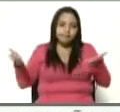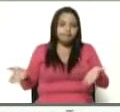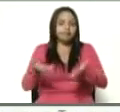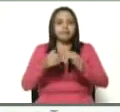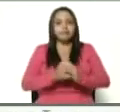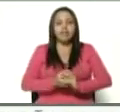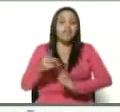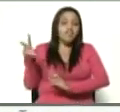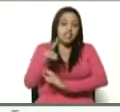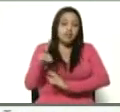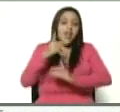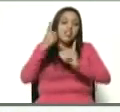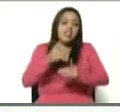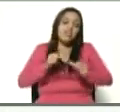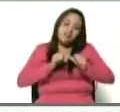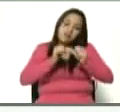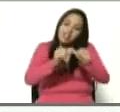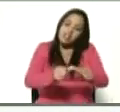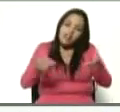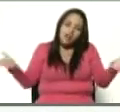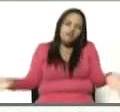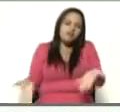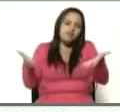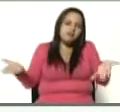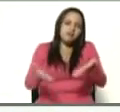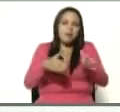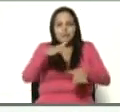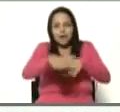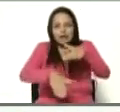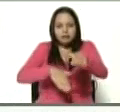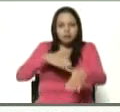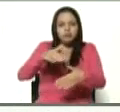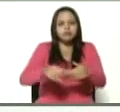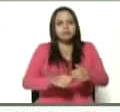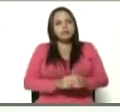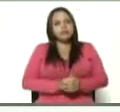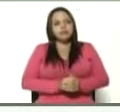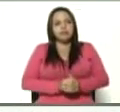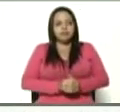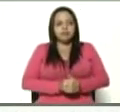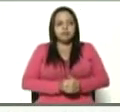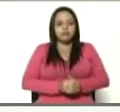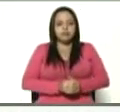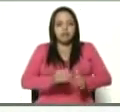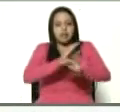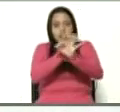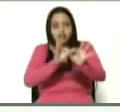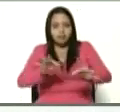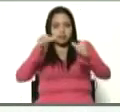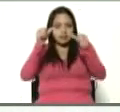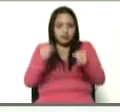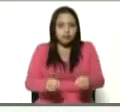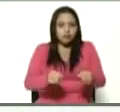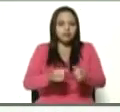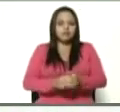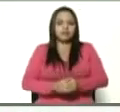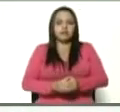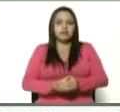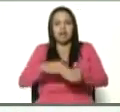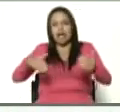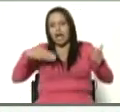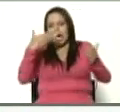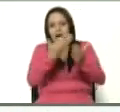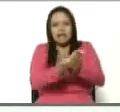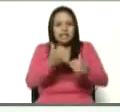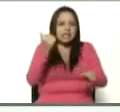Venezuela tiene que seguir avanzando. paso a paso, a paso, de manera segura, hacia la